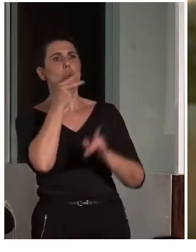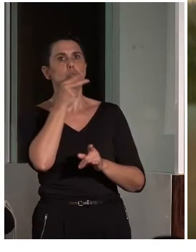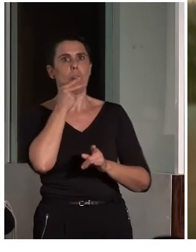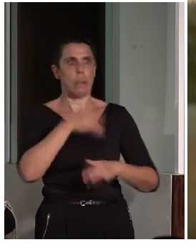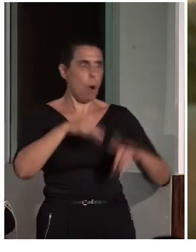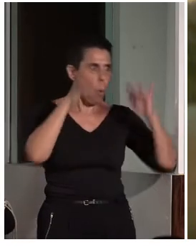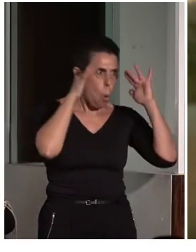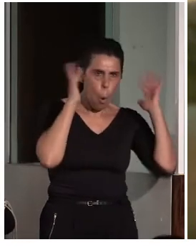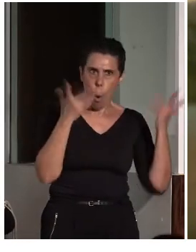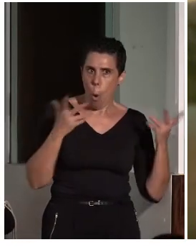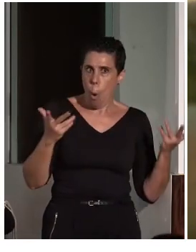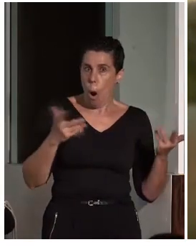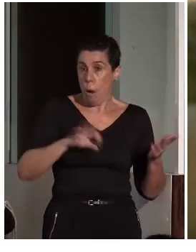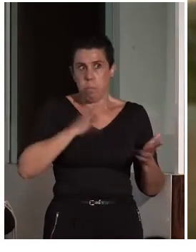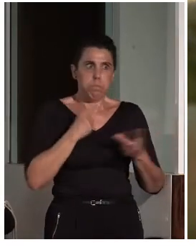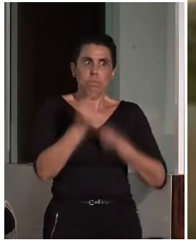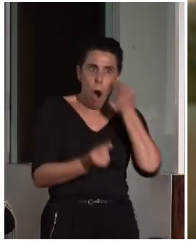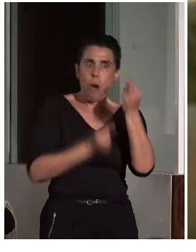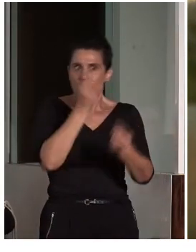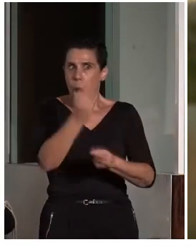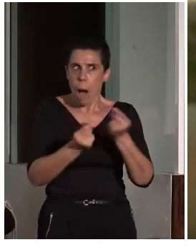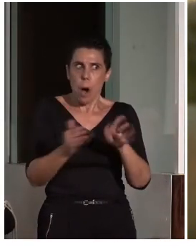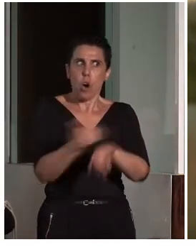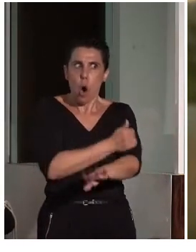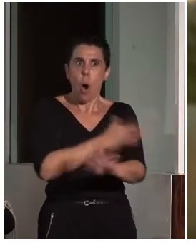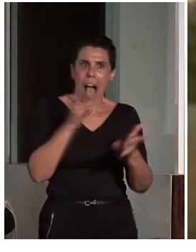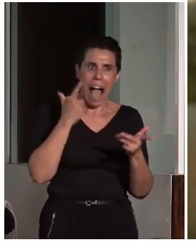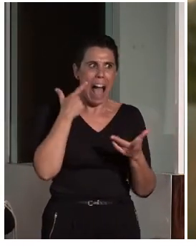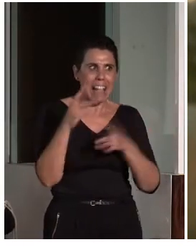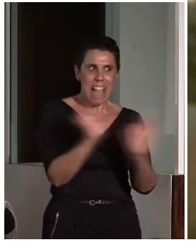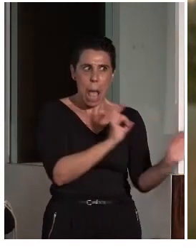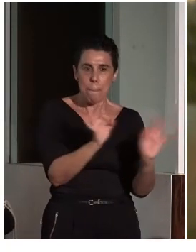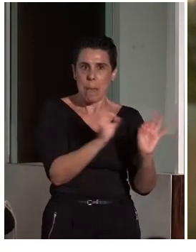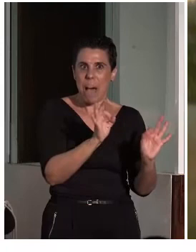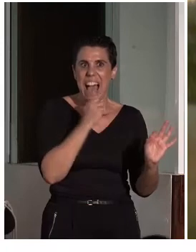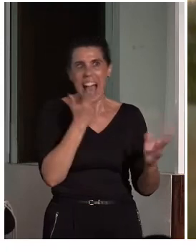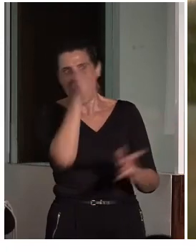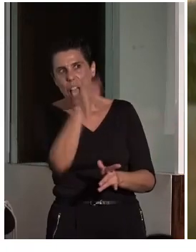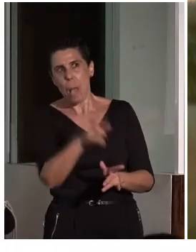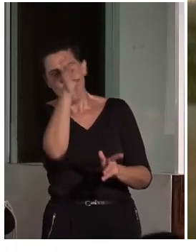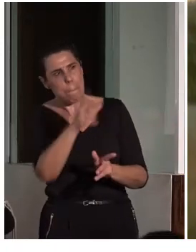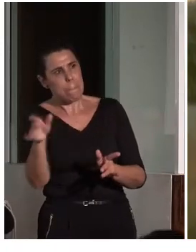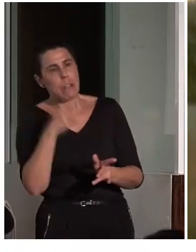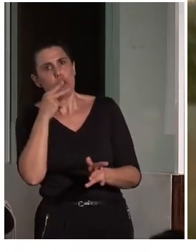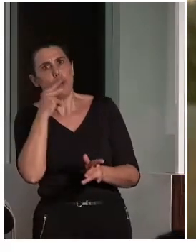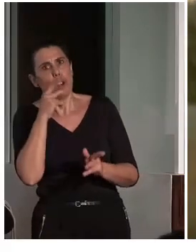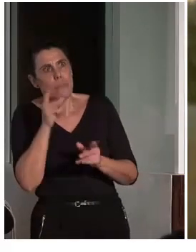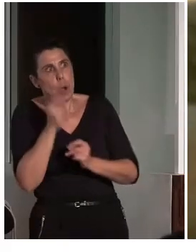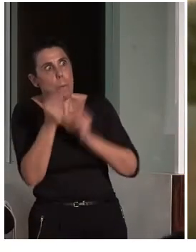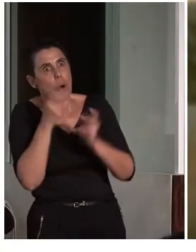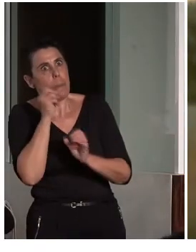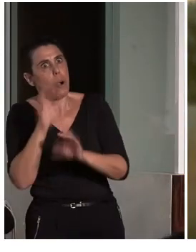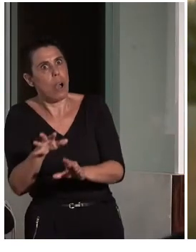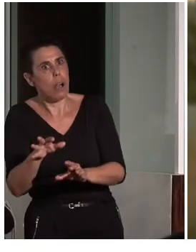de la noche a la mañana, porque bueno, habría que mentalizar a los fumadores para que empezaran a dejar de fumar poco a poco. No fue necesario,